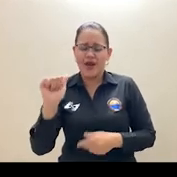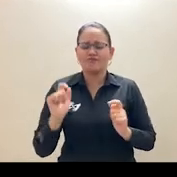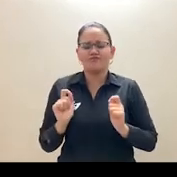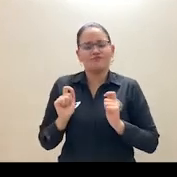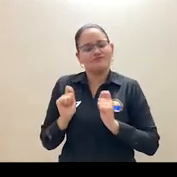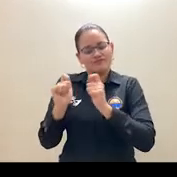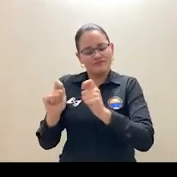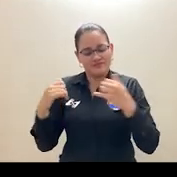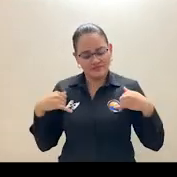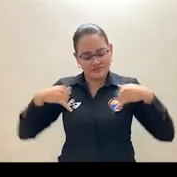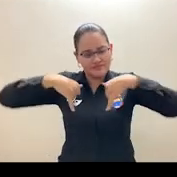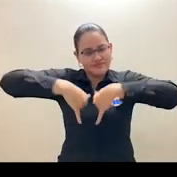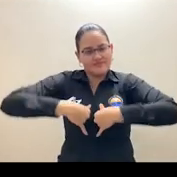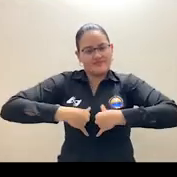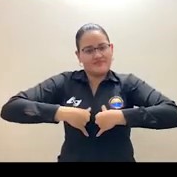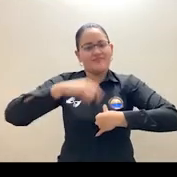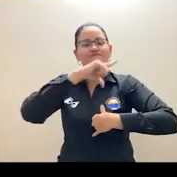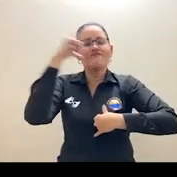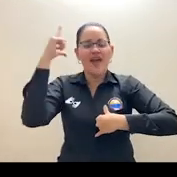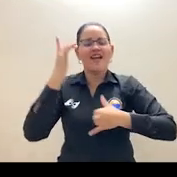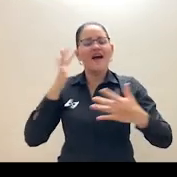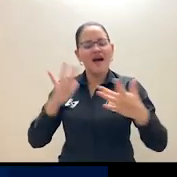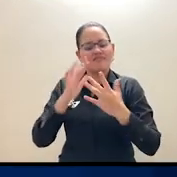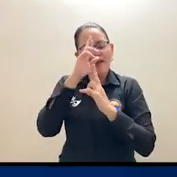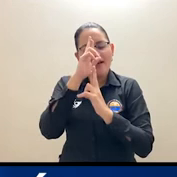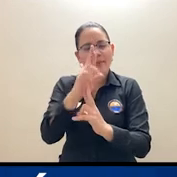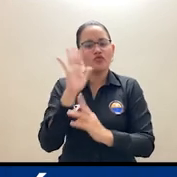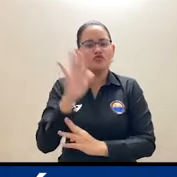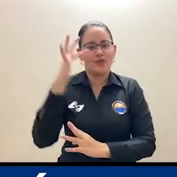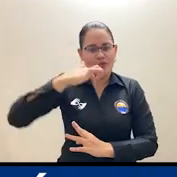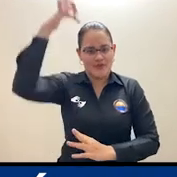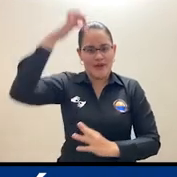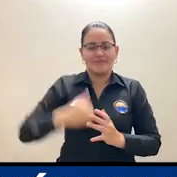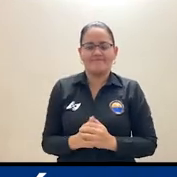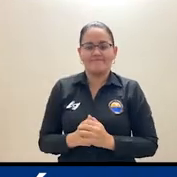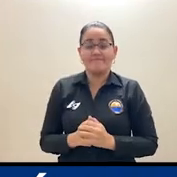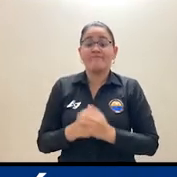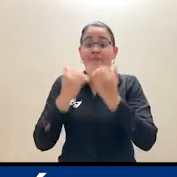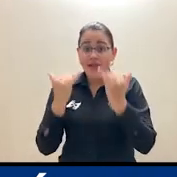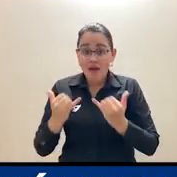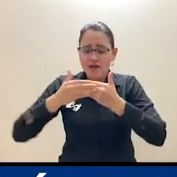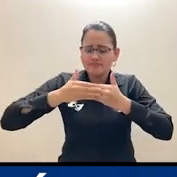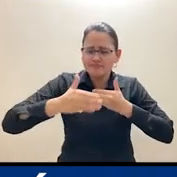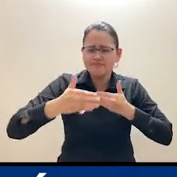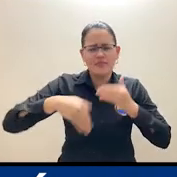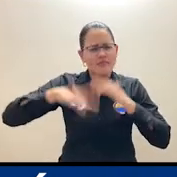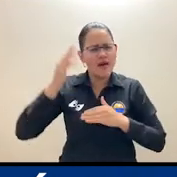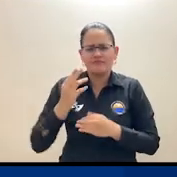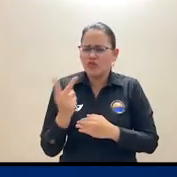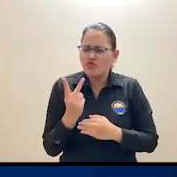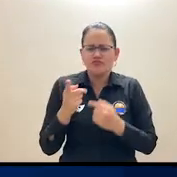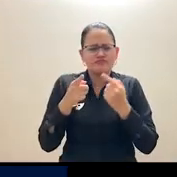respeto y el amor a nuestra profesión. A partir de ahora eres mi hermana y de nuestra boca no saldrá